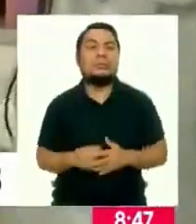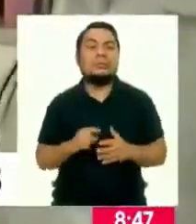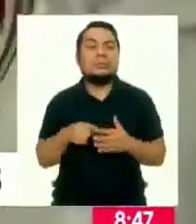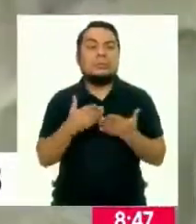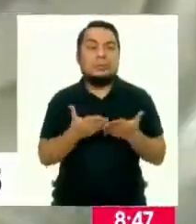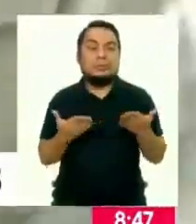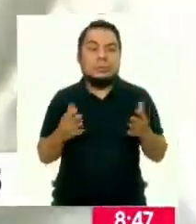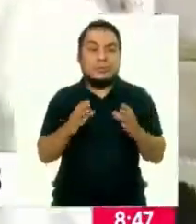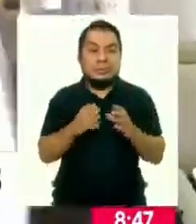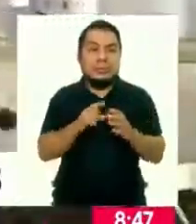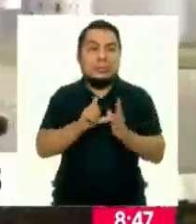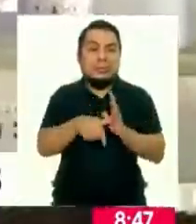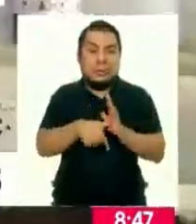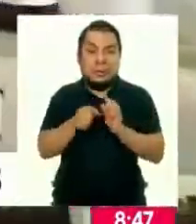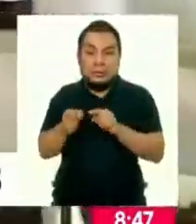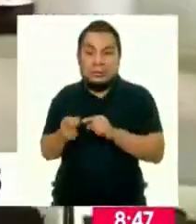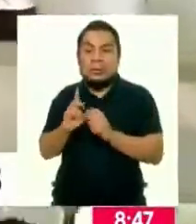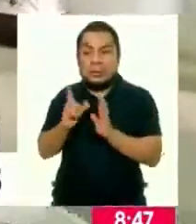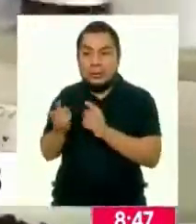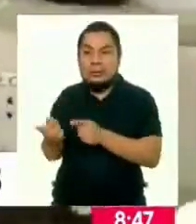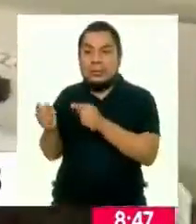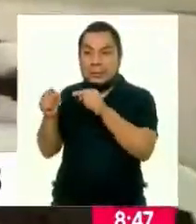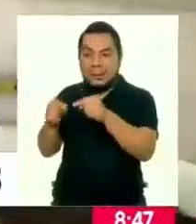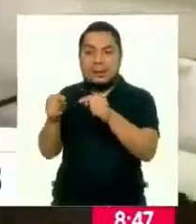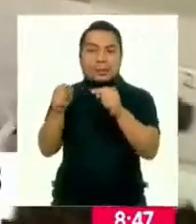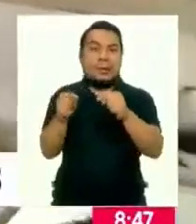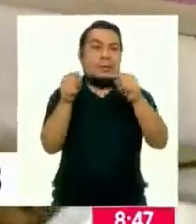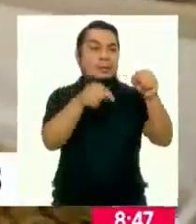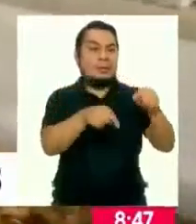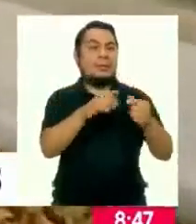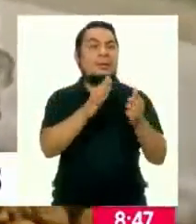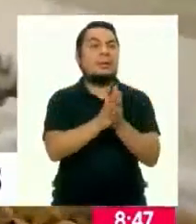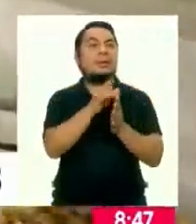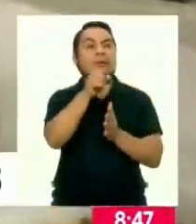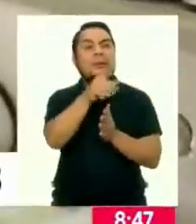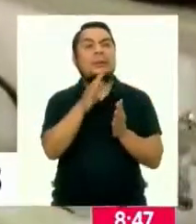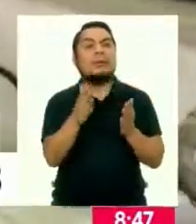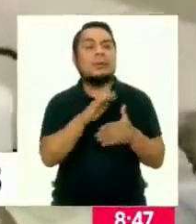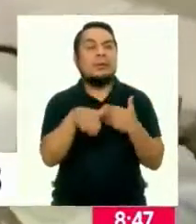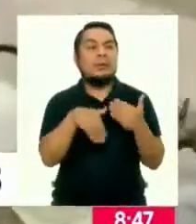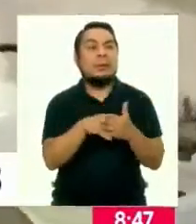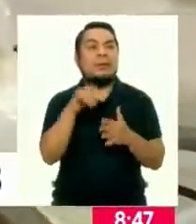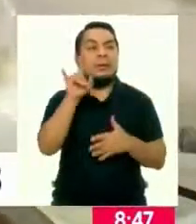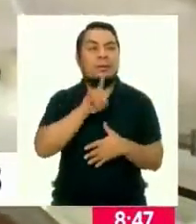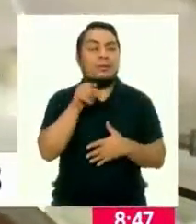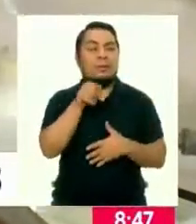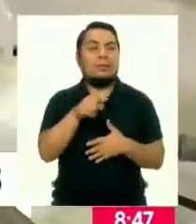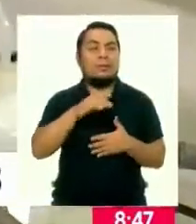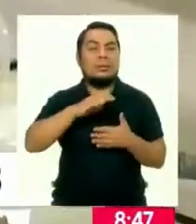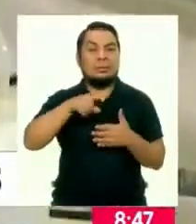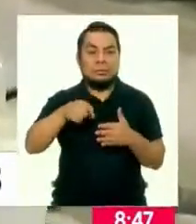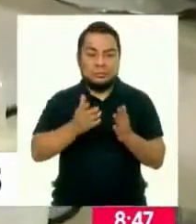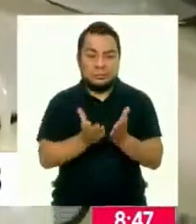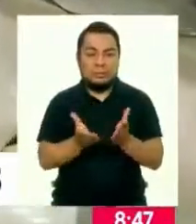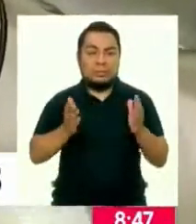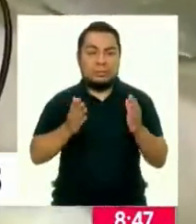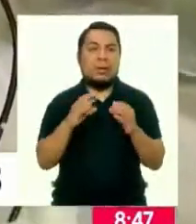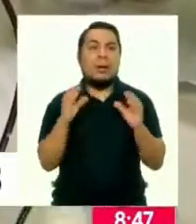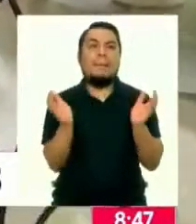los equipos y van a ser luego termoprensadas mediante el uso de estos moldes pequeños.